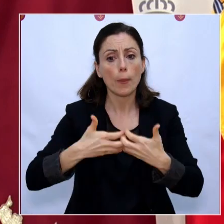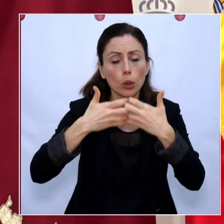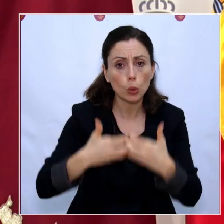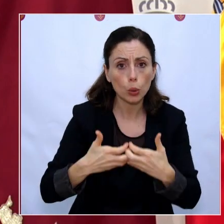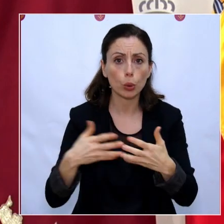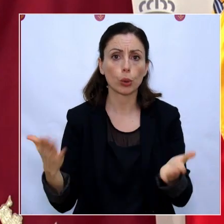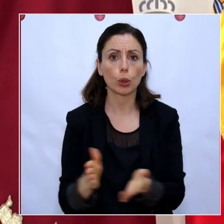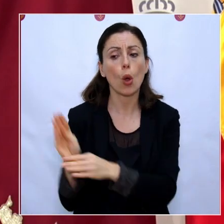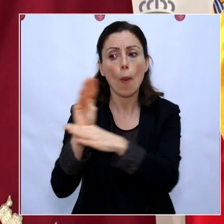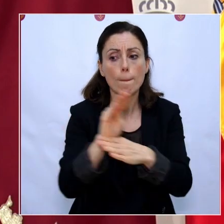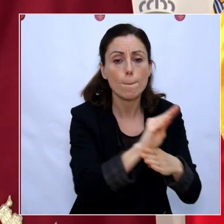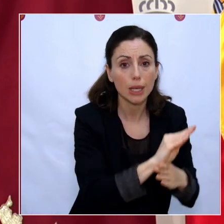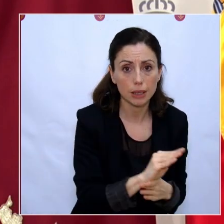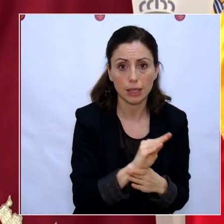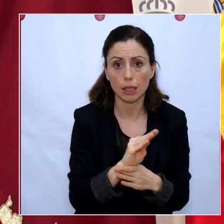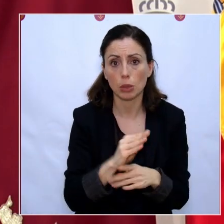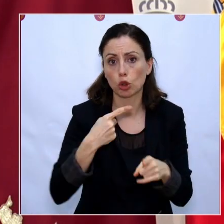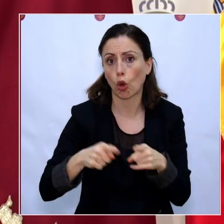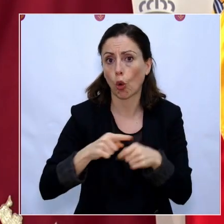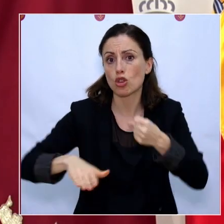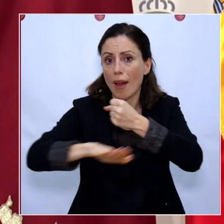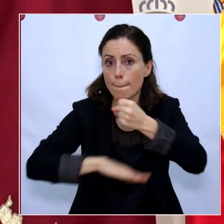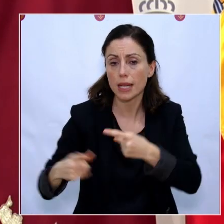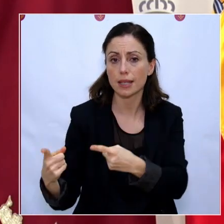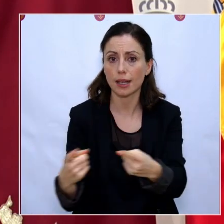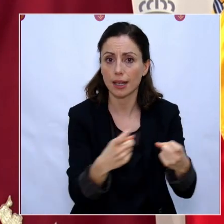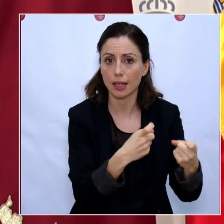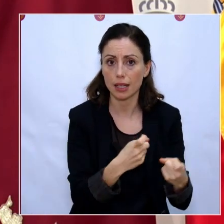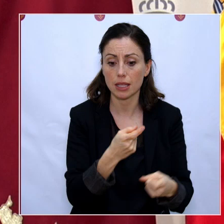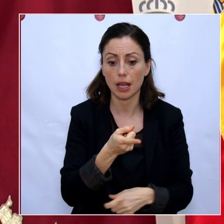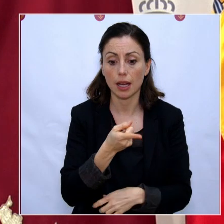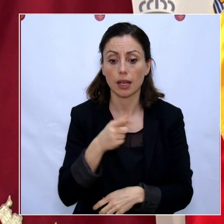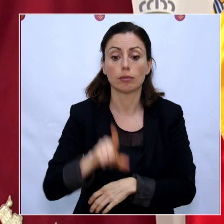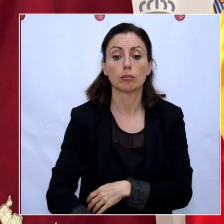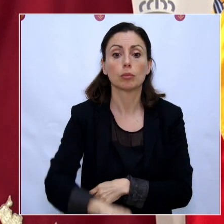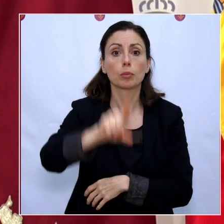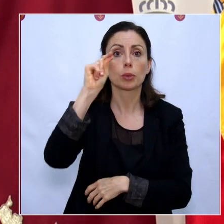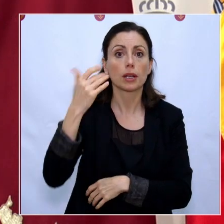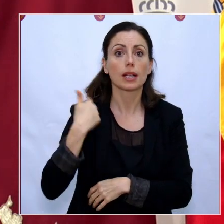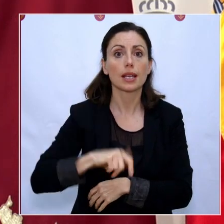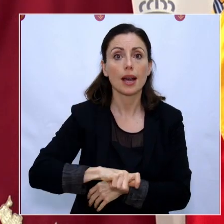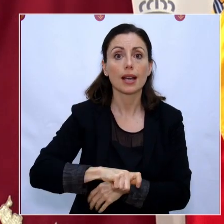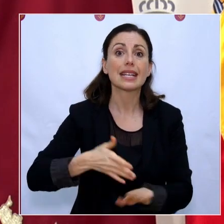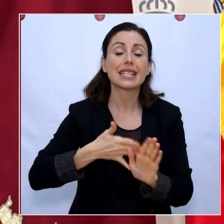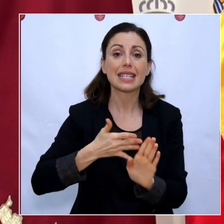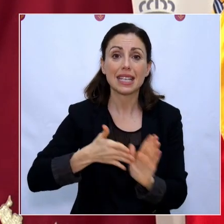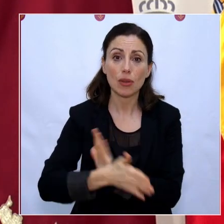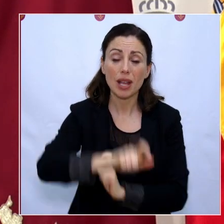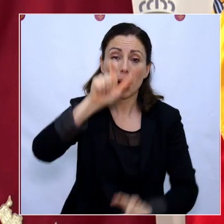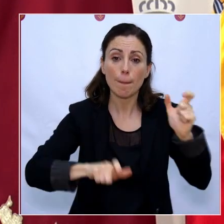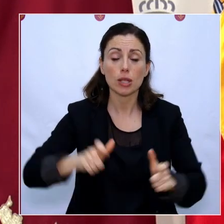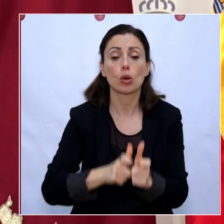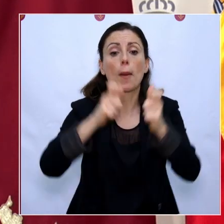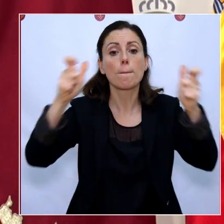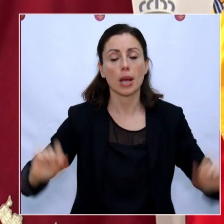industrias y actividades esenciales. Tras tomar esta decisión habrá muchas más personas a salvo, sin duda.